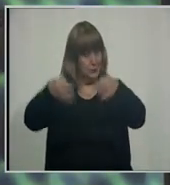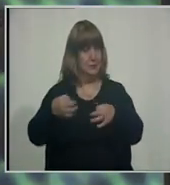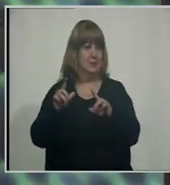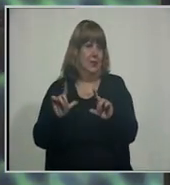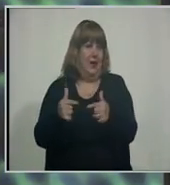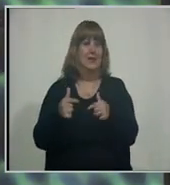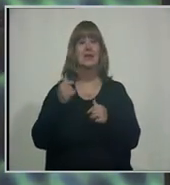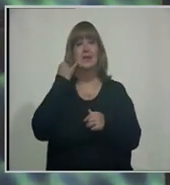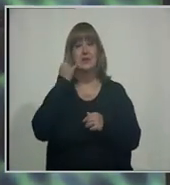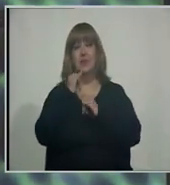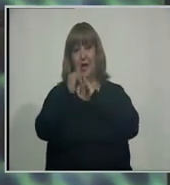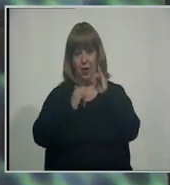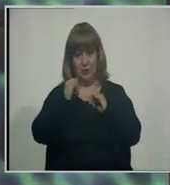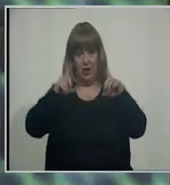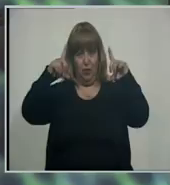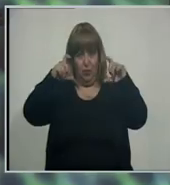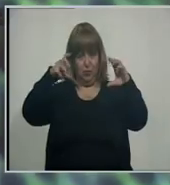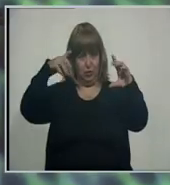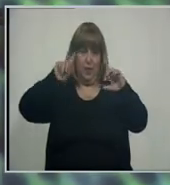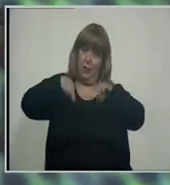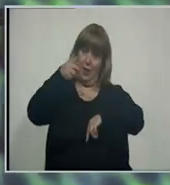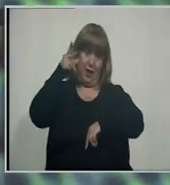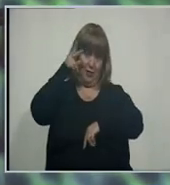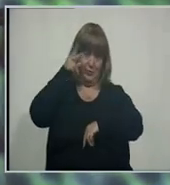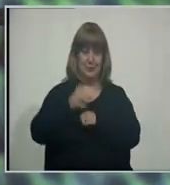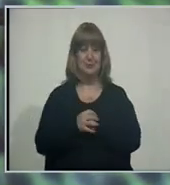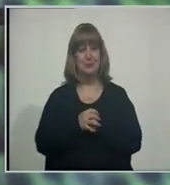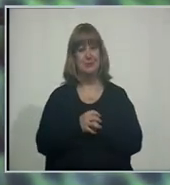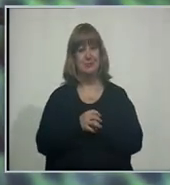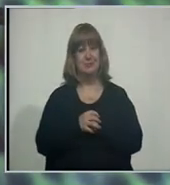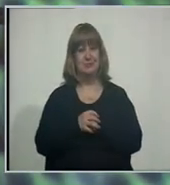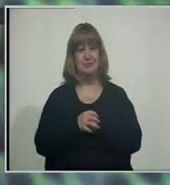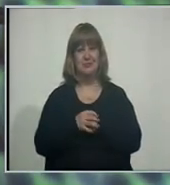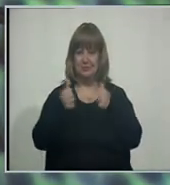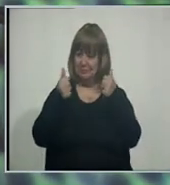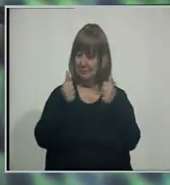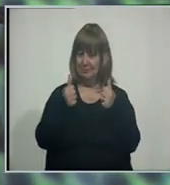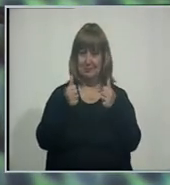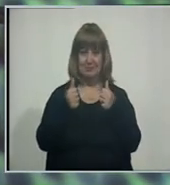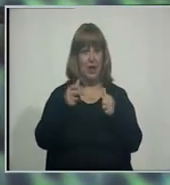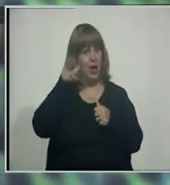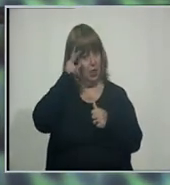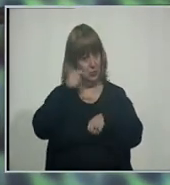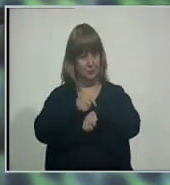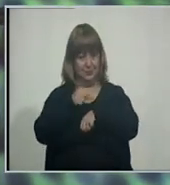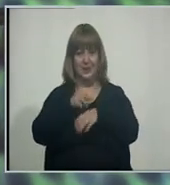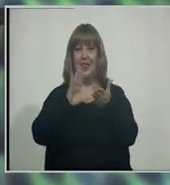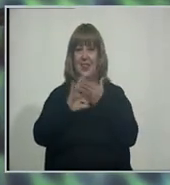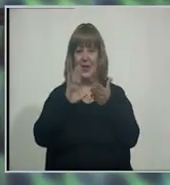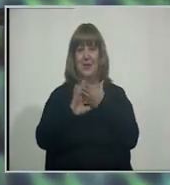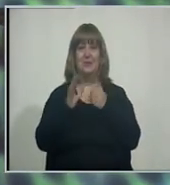Bueno, quiero contarle lo que se ve en la foto de satélite dentro de un rato, a las 8. Bueno, dale, dale, Pedro, que estés muy bien, a las 8 volvemos a hablar. Ahí pasaba Pedro